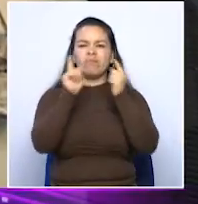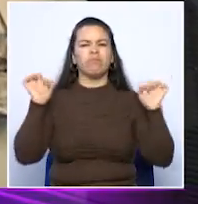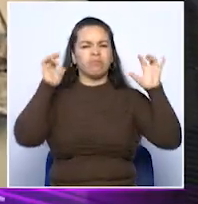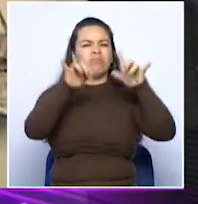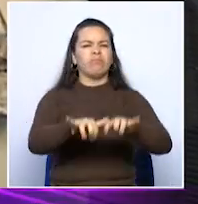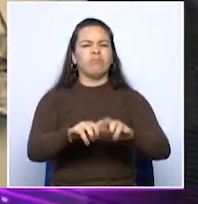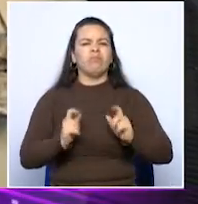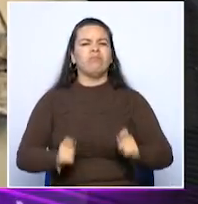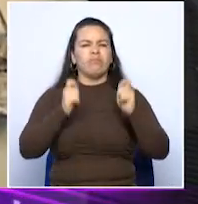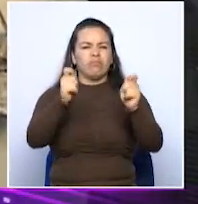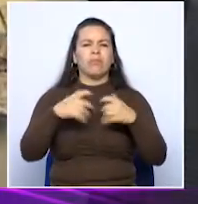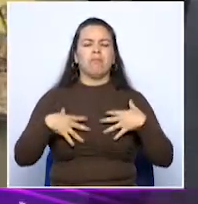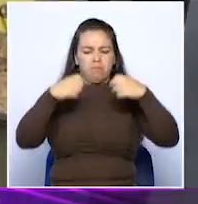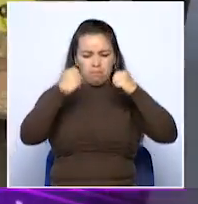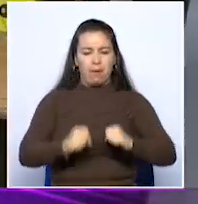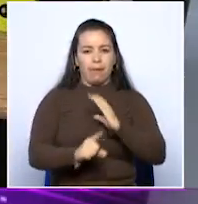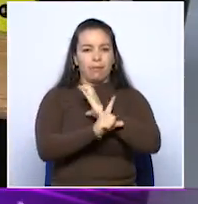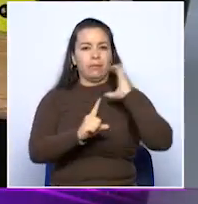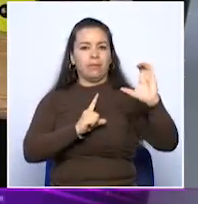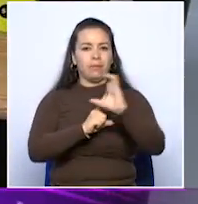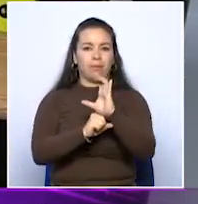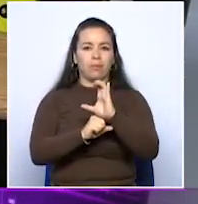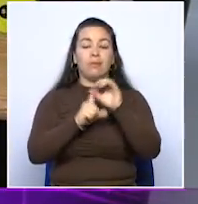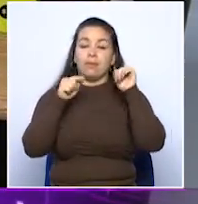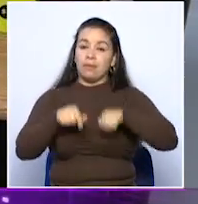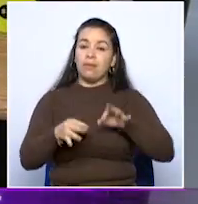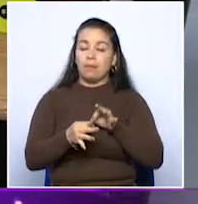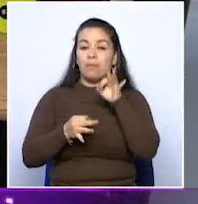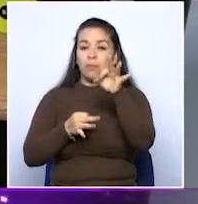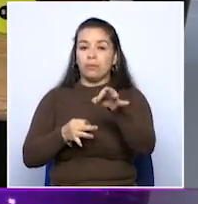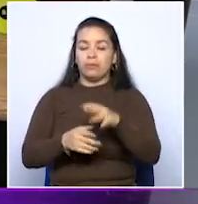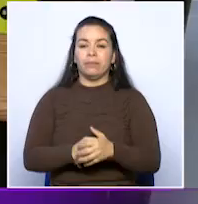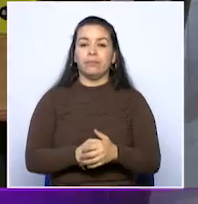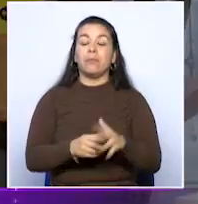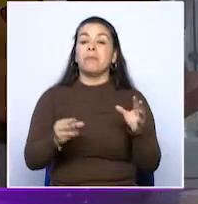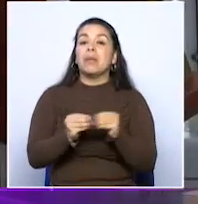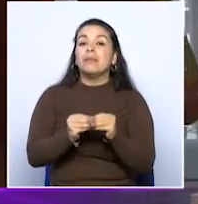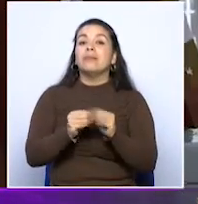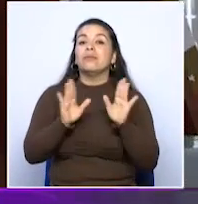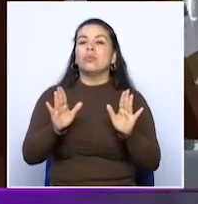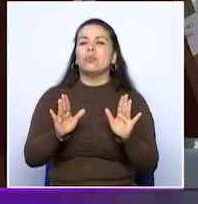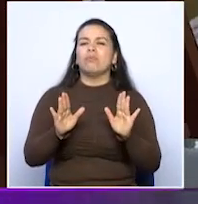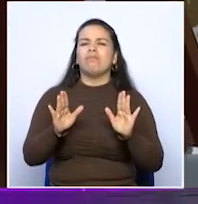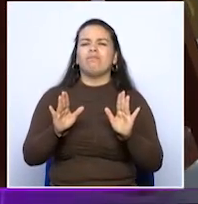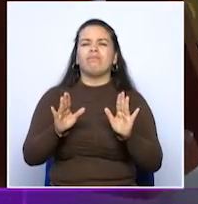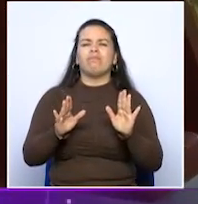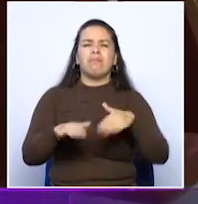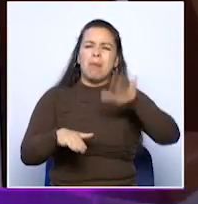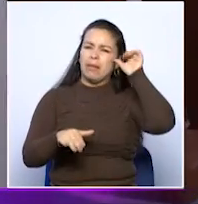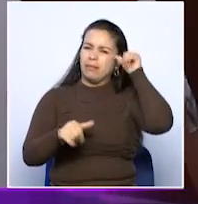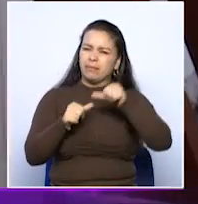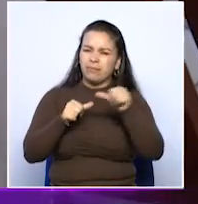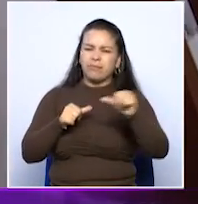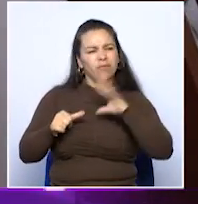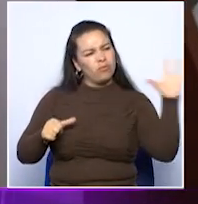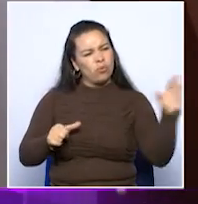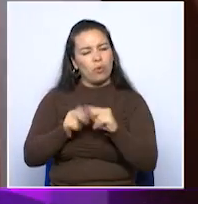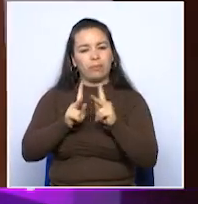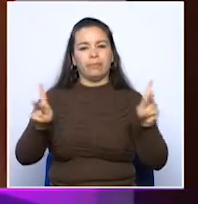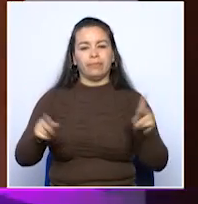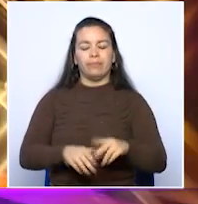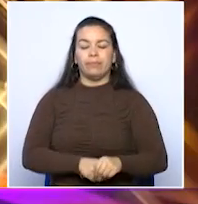nombrado Patrimonio Cultural Inmaterial del municipio y se encuentra inmerso en la memoria colectiva de sus